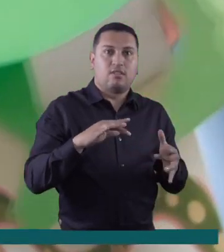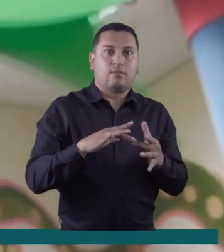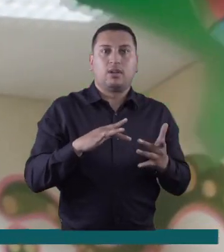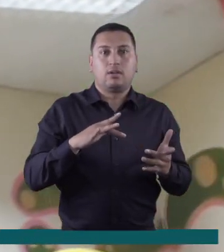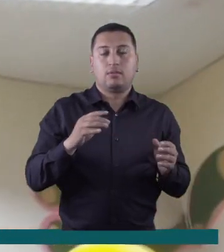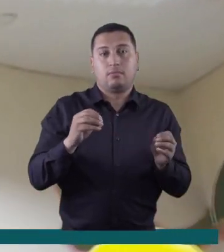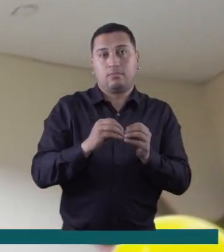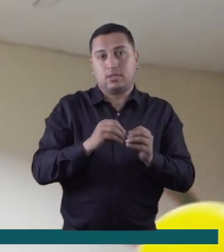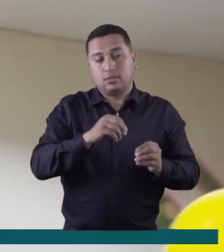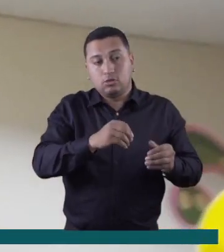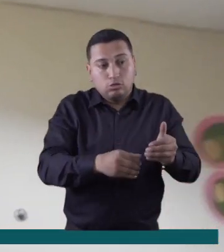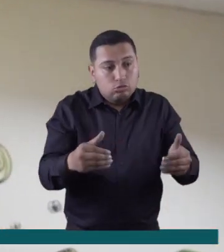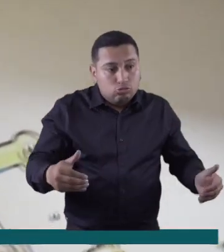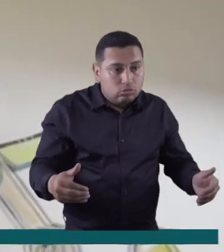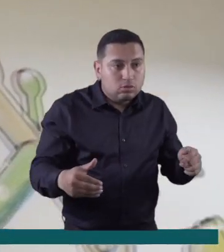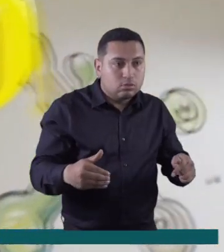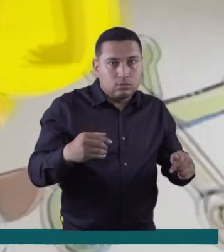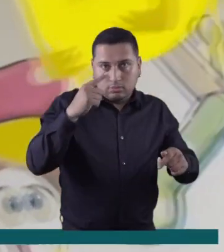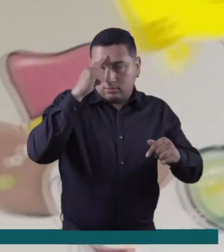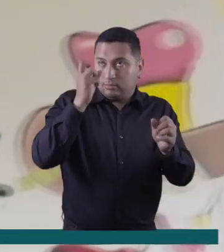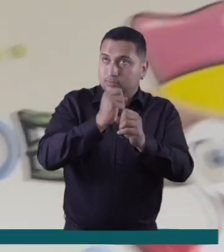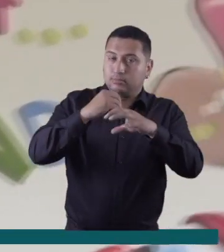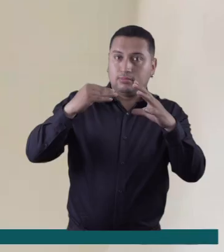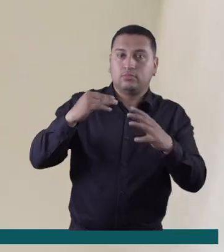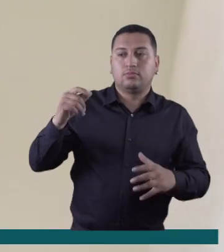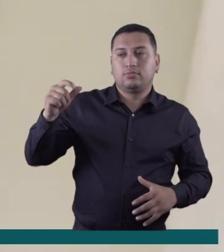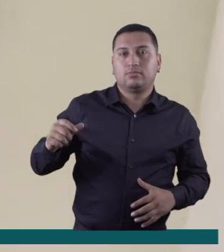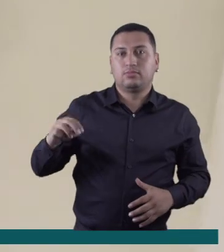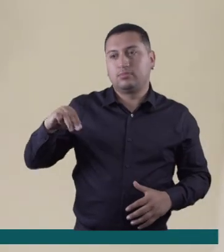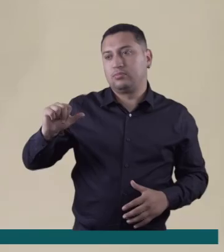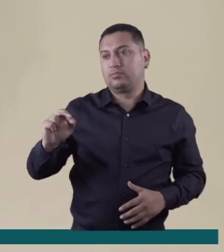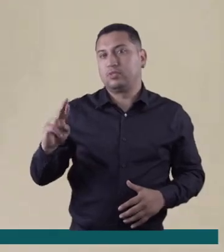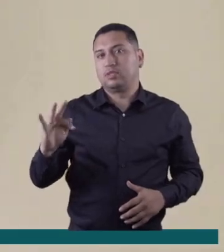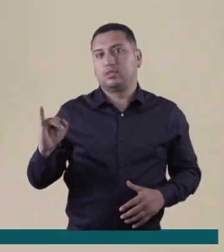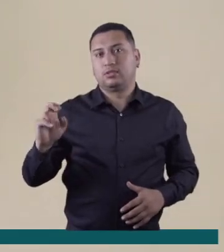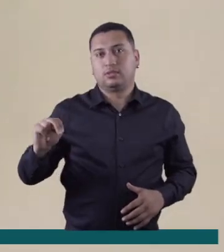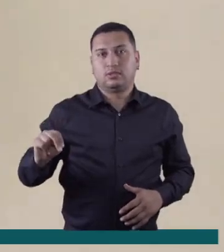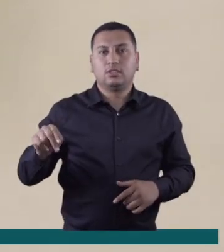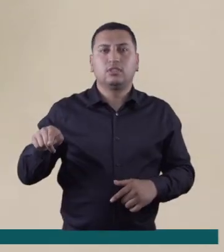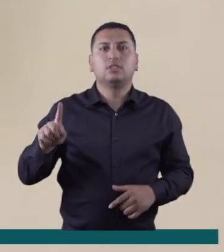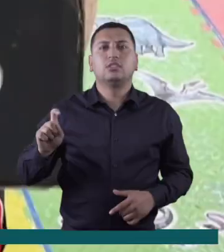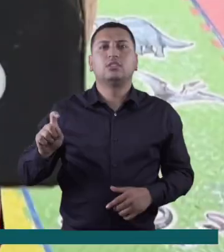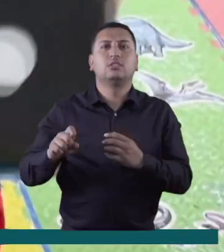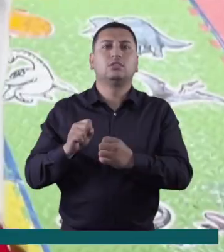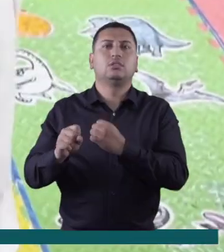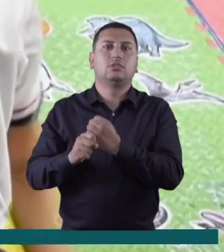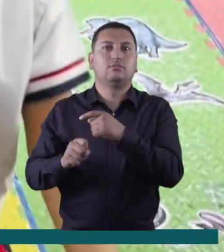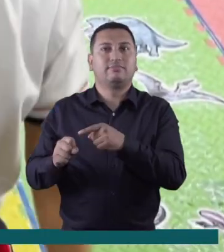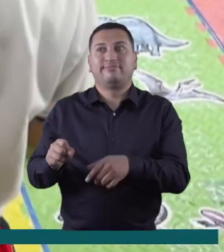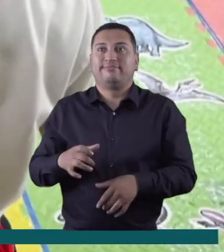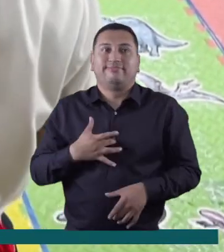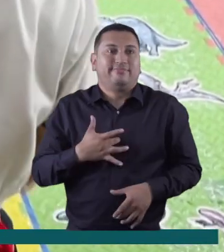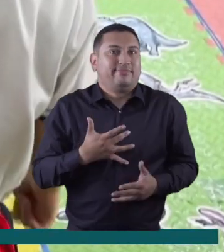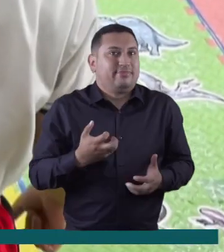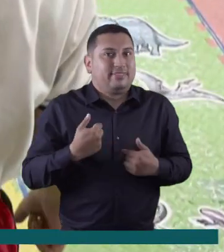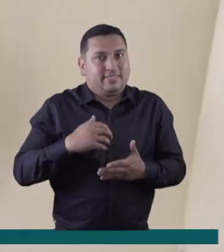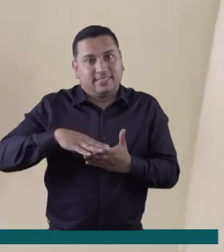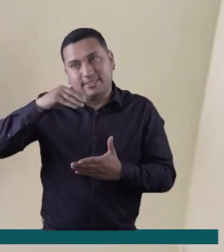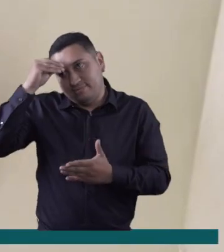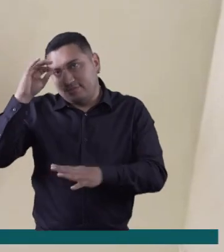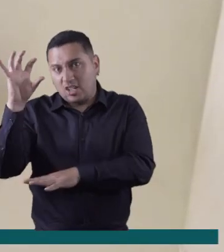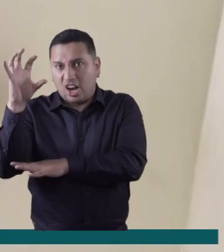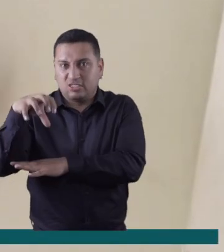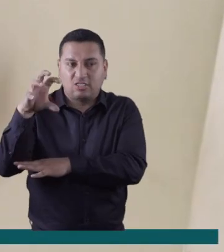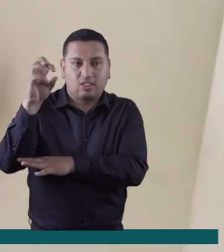imaginación de los más pequeños. Martín Roger Sanmiento tiene seis años y está emocionado por aprender sobre los dinosaurios.